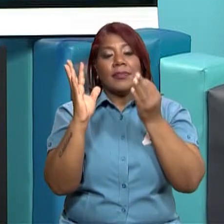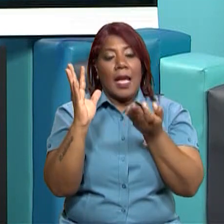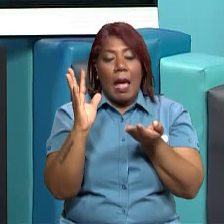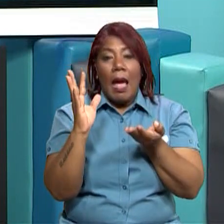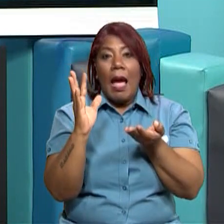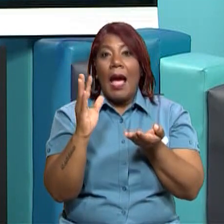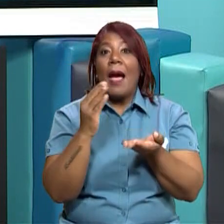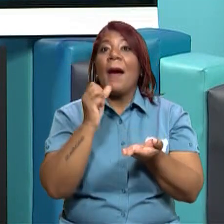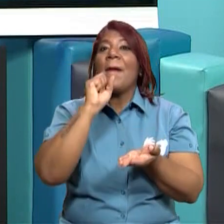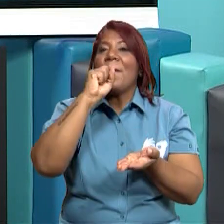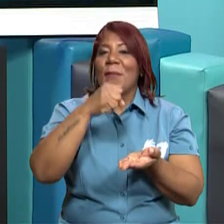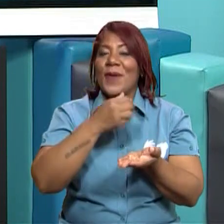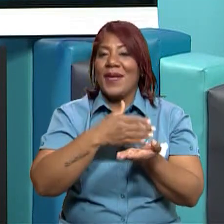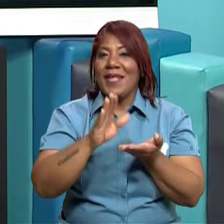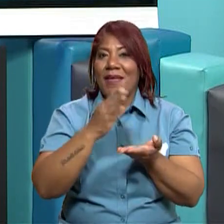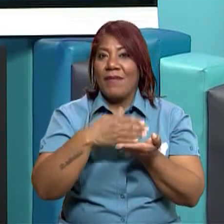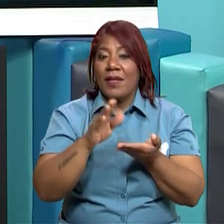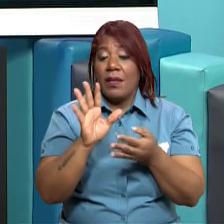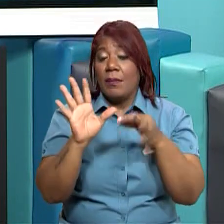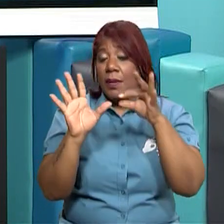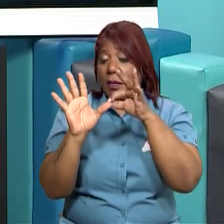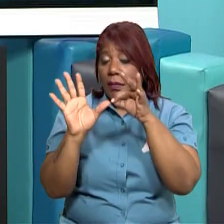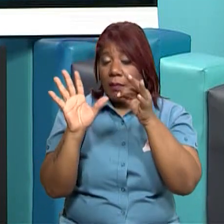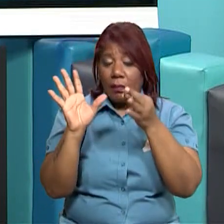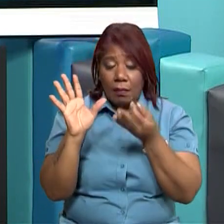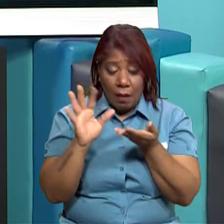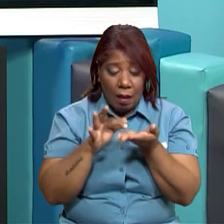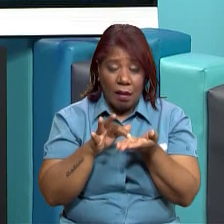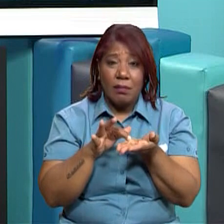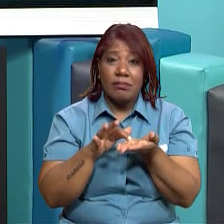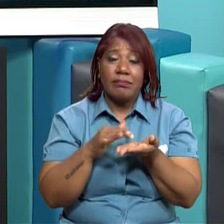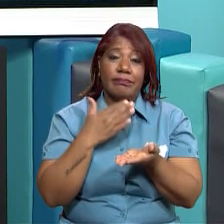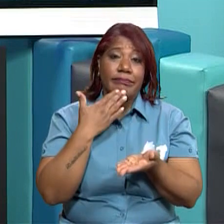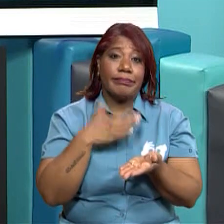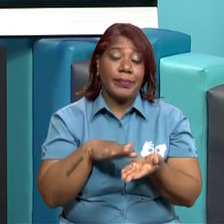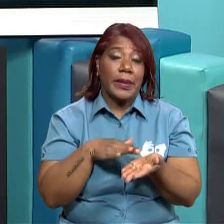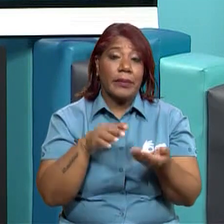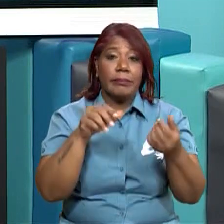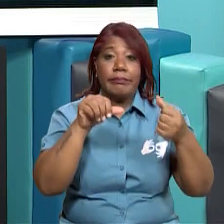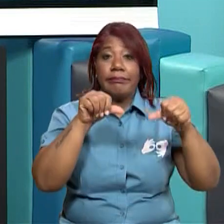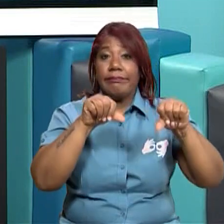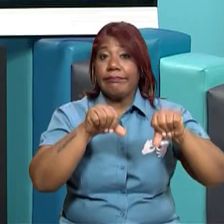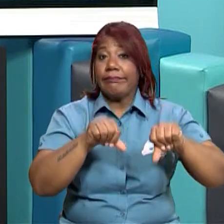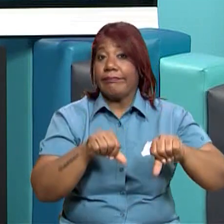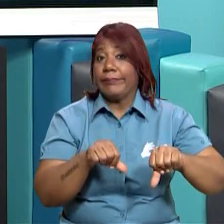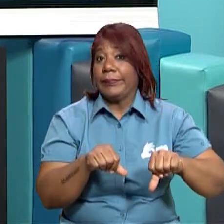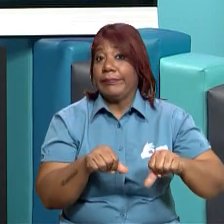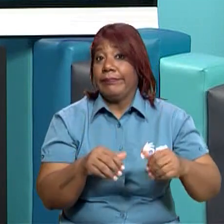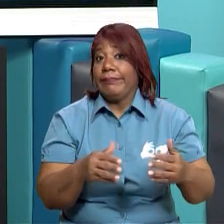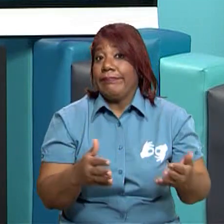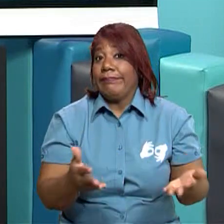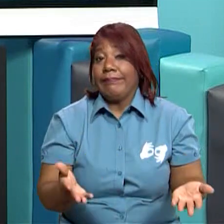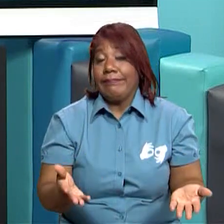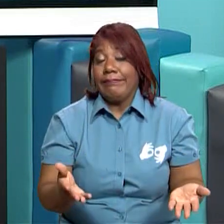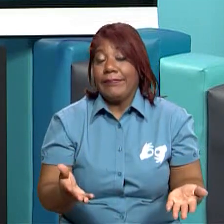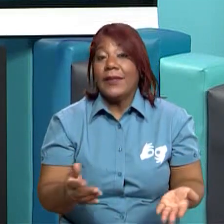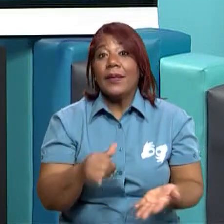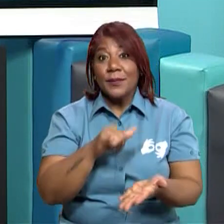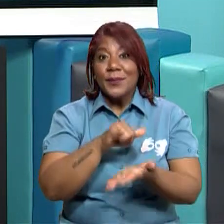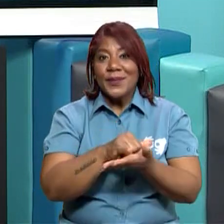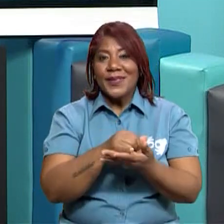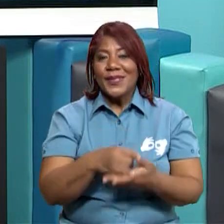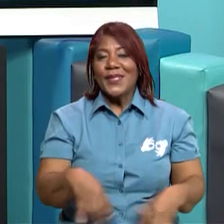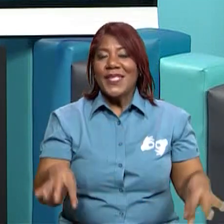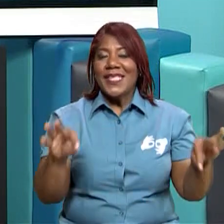importante que entonces aquellas empresas y aquellas del gobierno que den apoyo